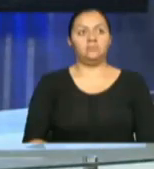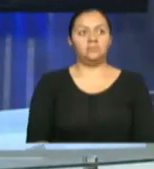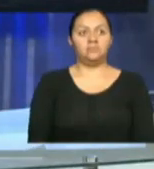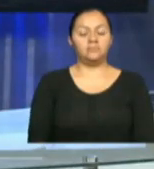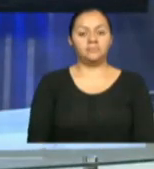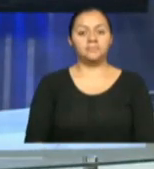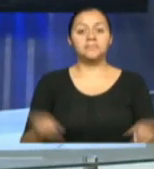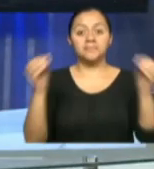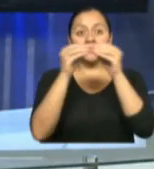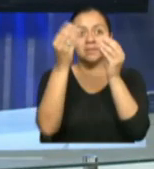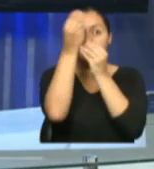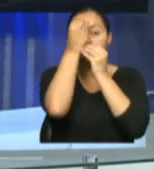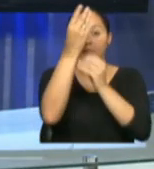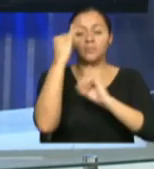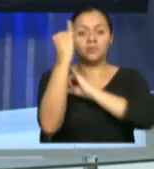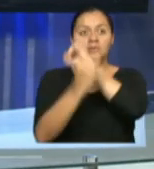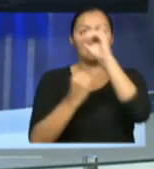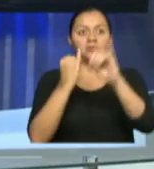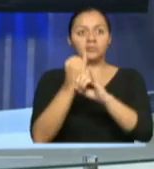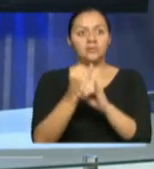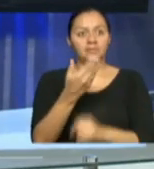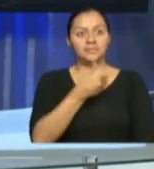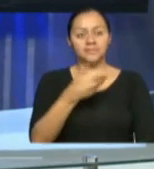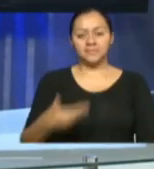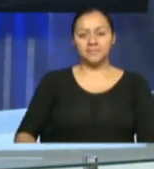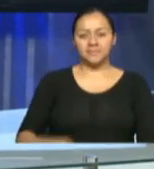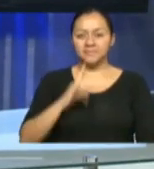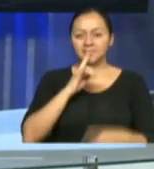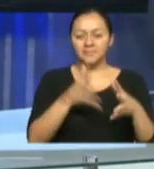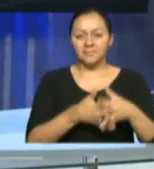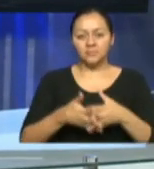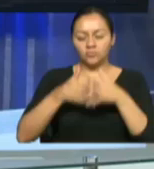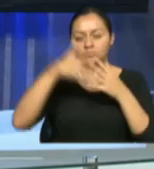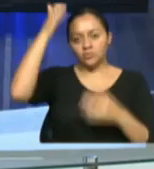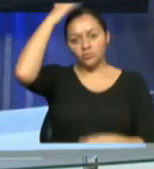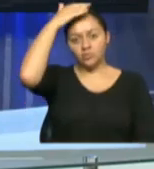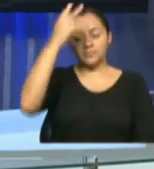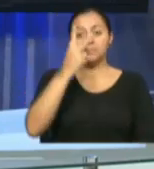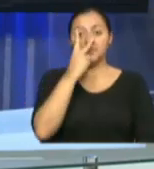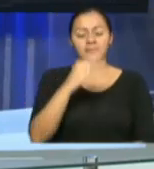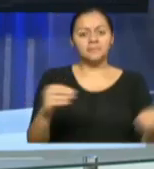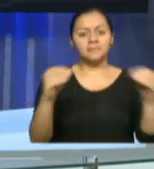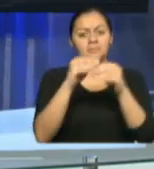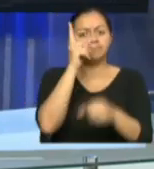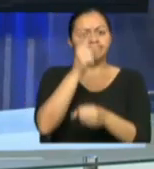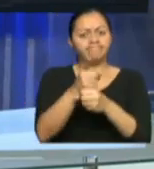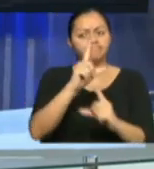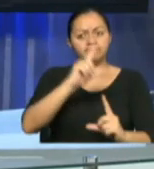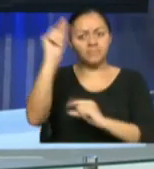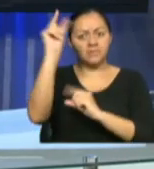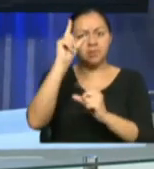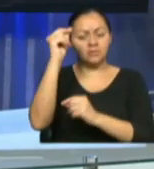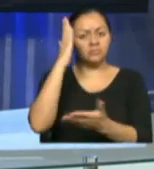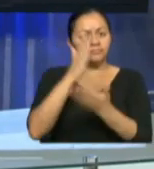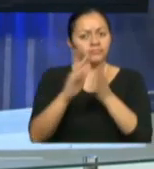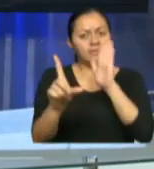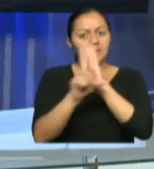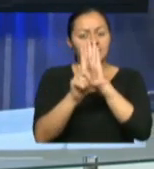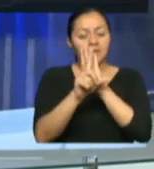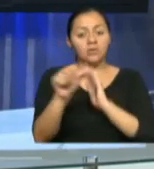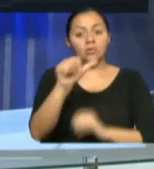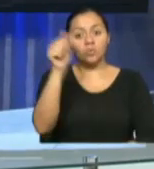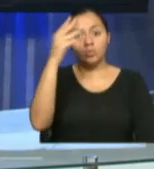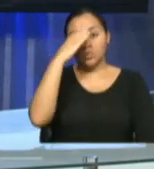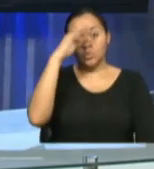Revisamos la información del mundo El presidente estadounidense Donald Trump Anunció otra orden migratoria Y nominó a Alexander Acosta De